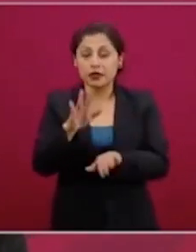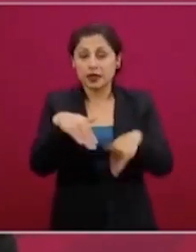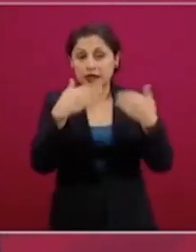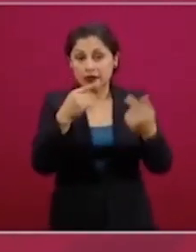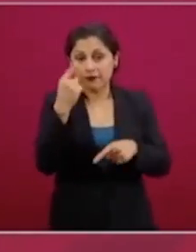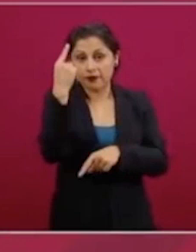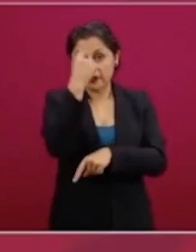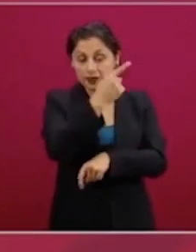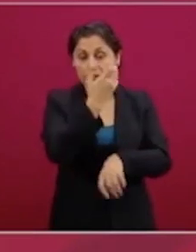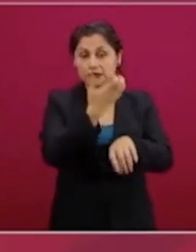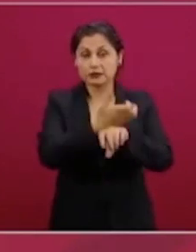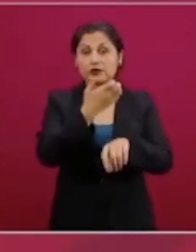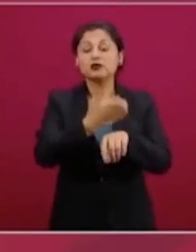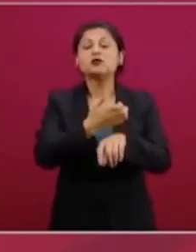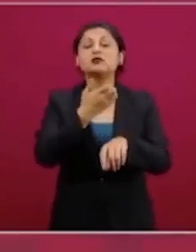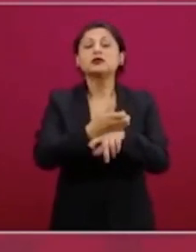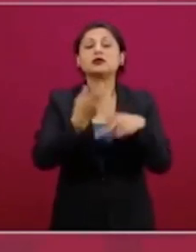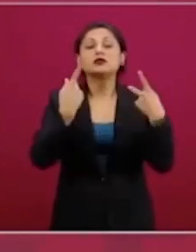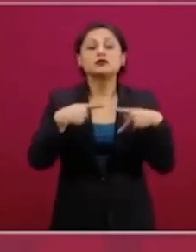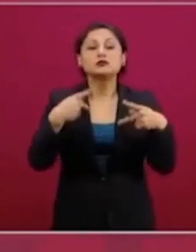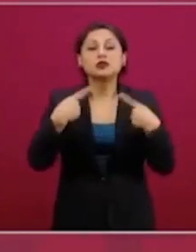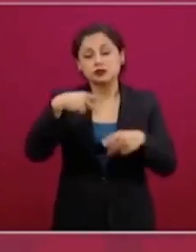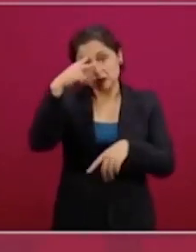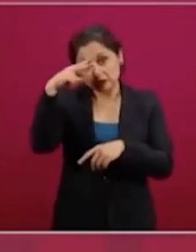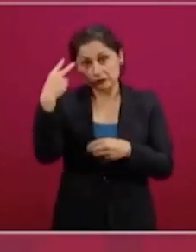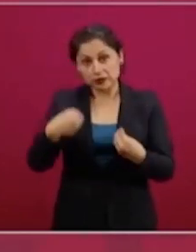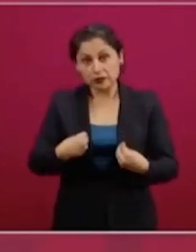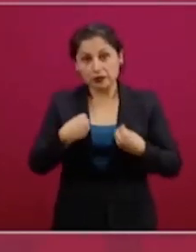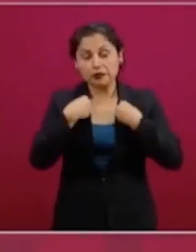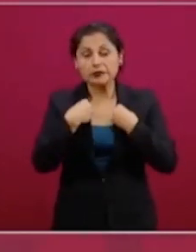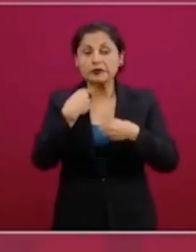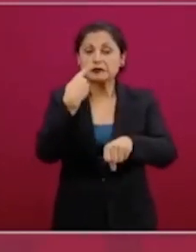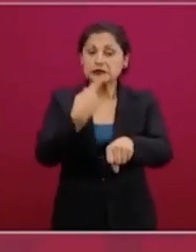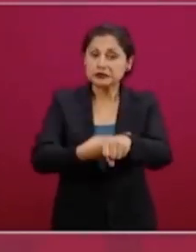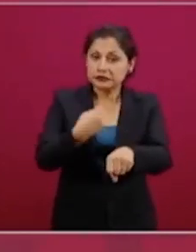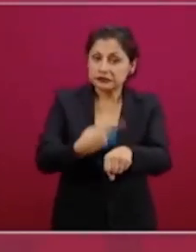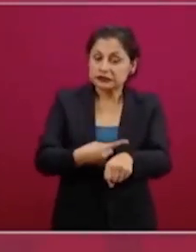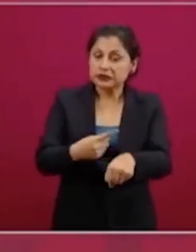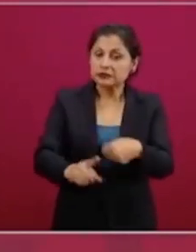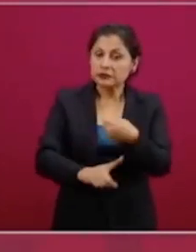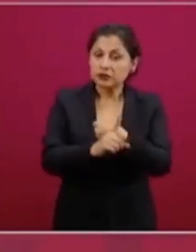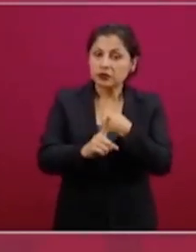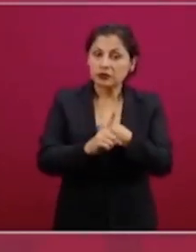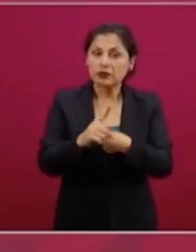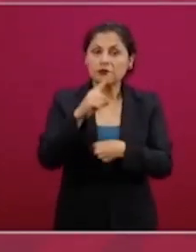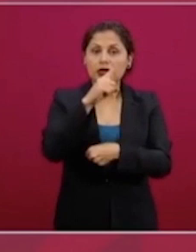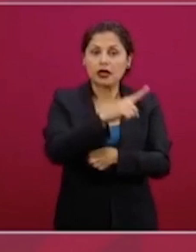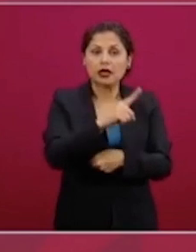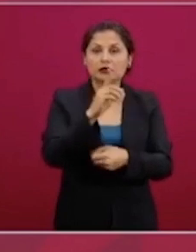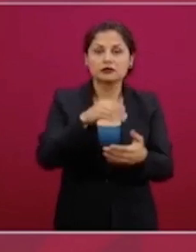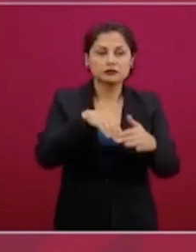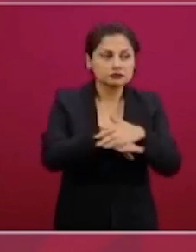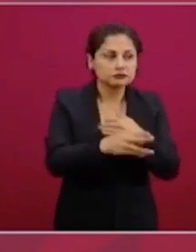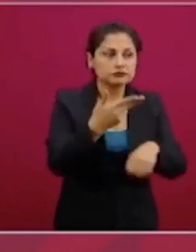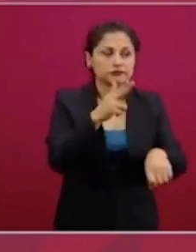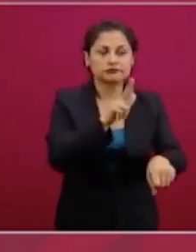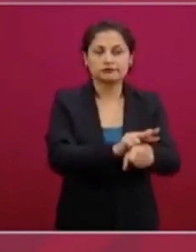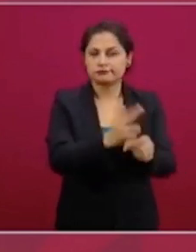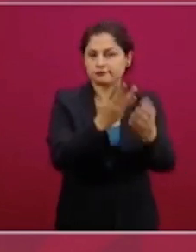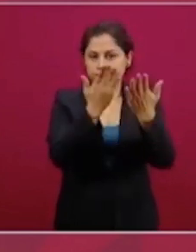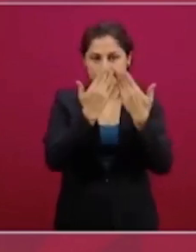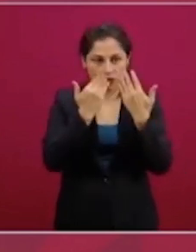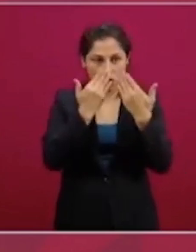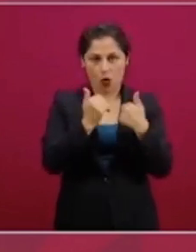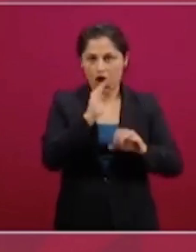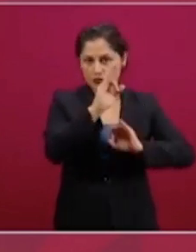servicios de salud. Eso ha sido la tarea más importante de los consulados. Recuerdo que tenemos en Estados Unidos